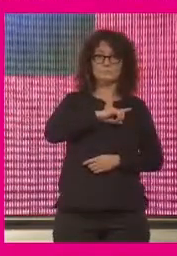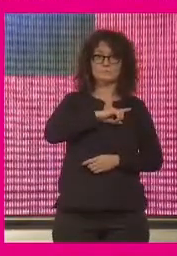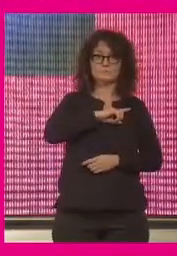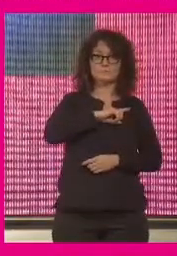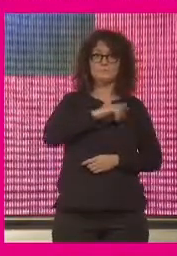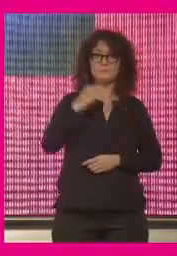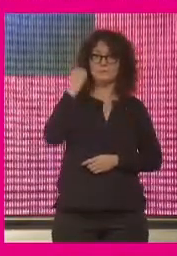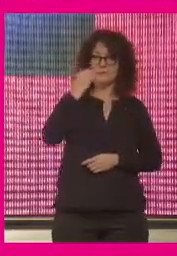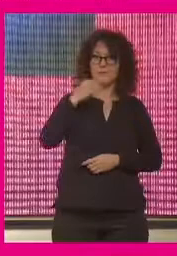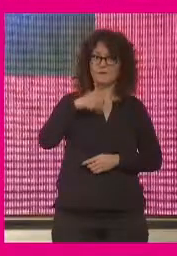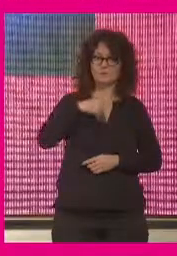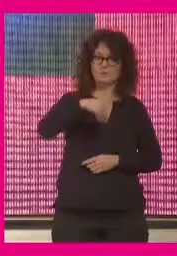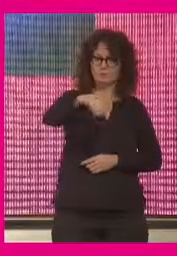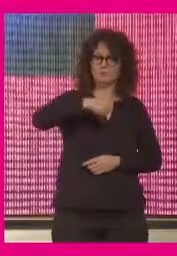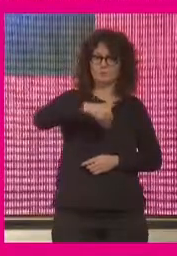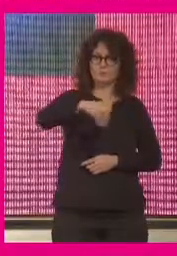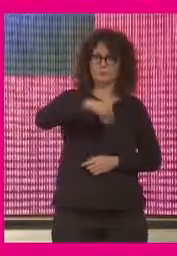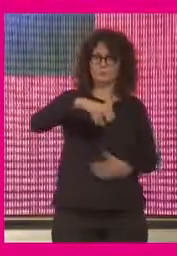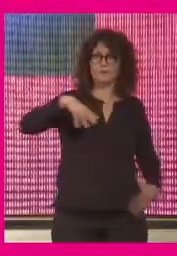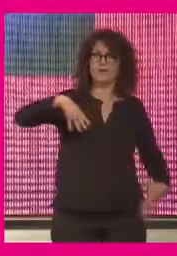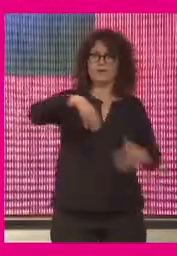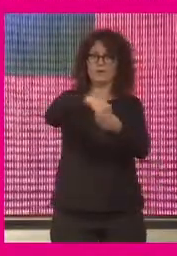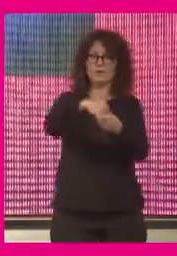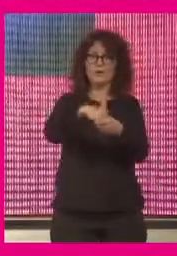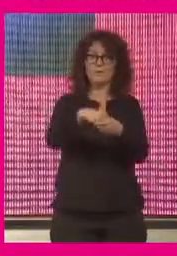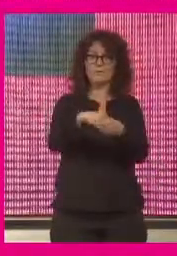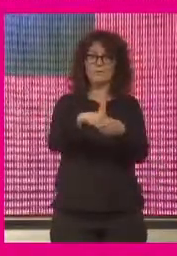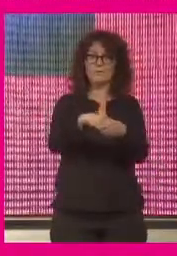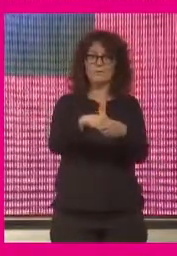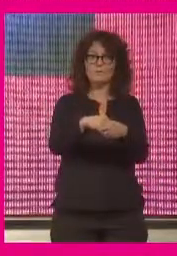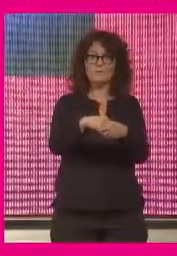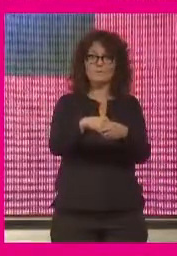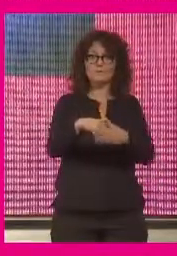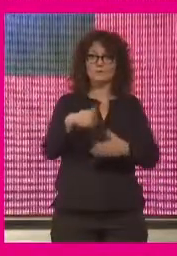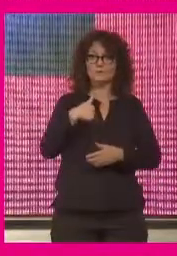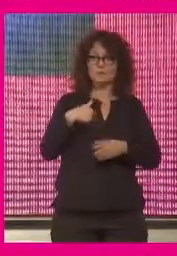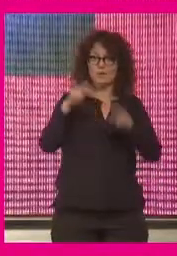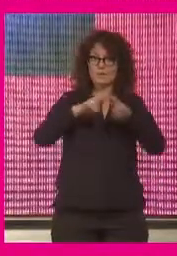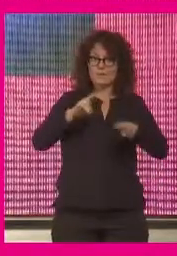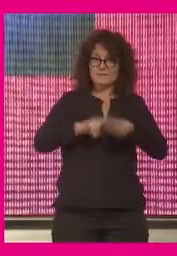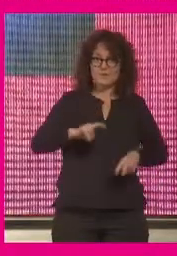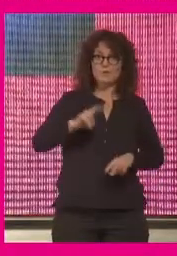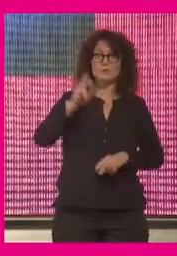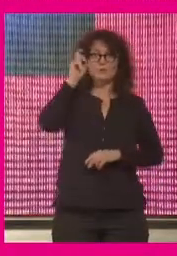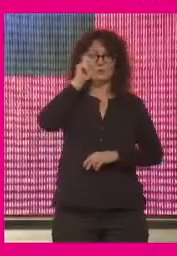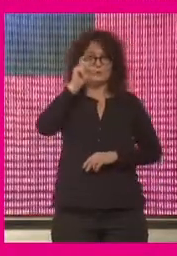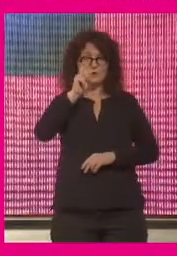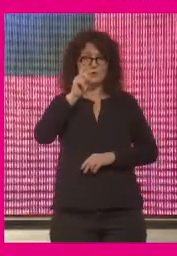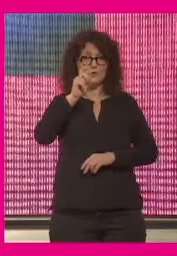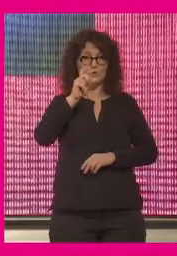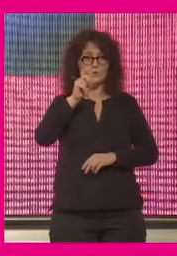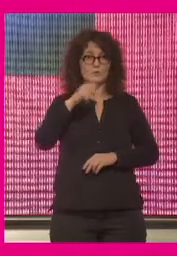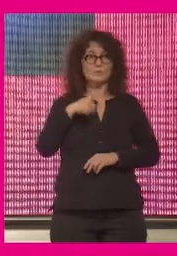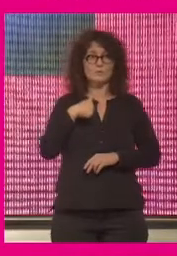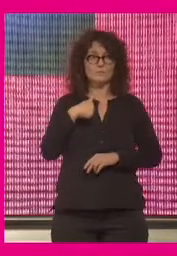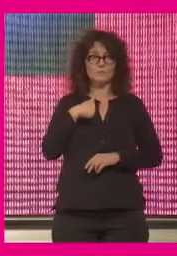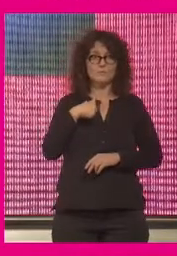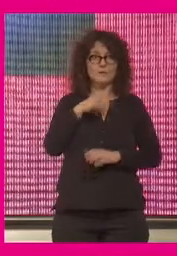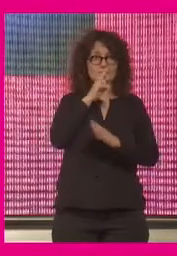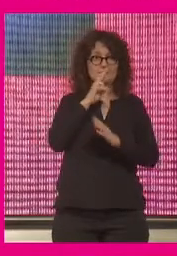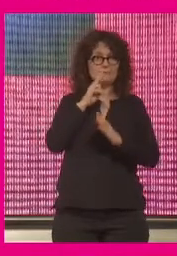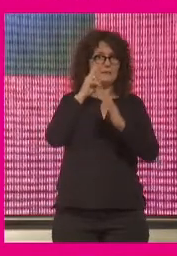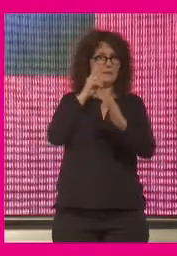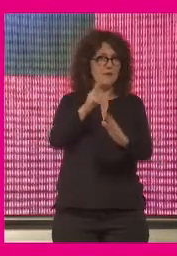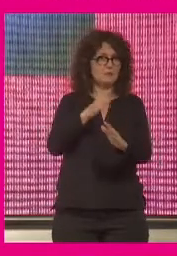mucho más tiempo en incorporar. yo sin duda yo soy aparte de investigador profesor y no creo que hubiesen sido siete años los que